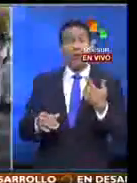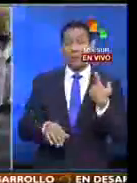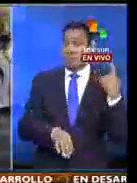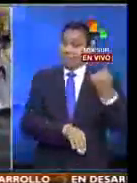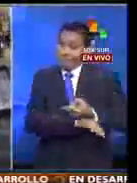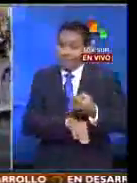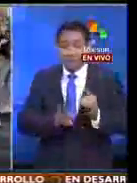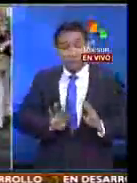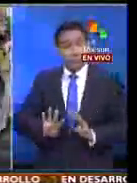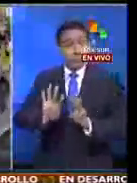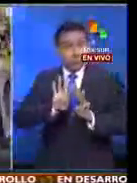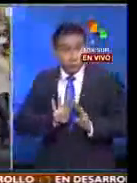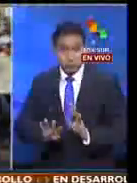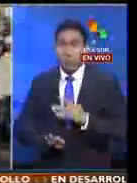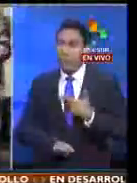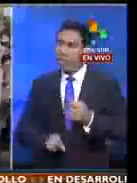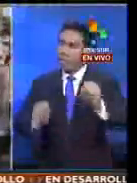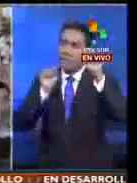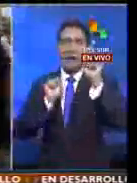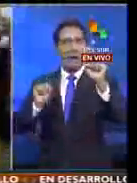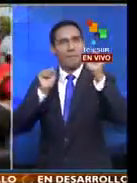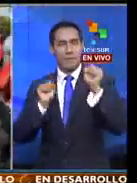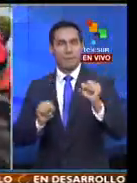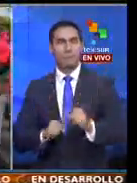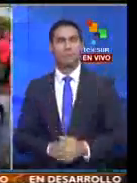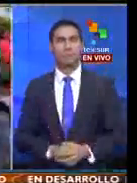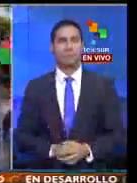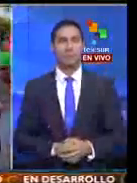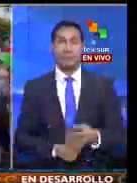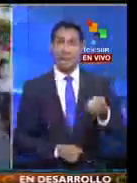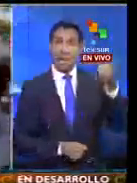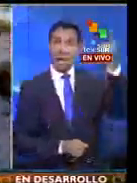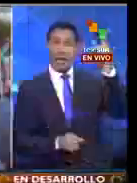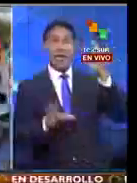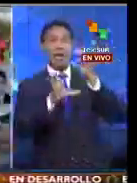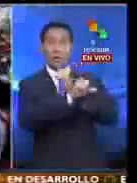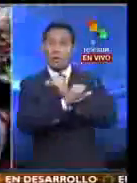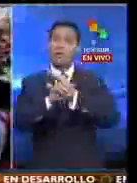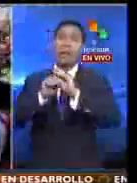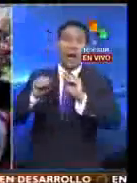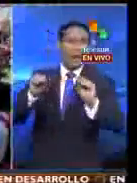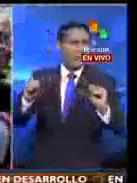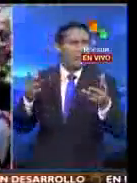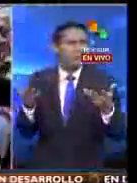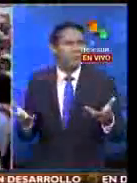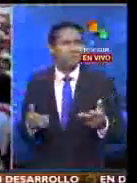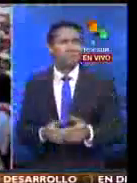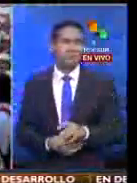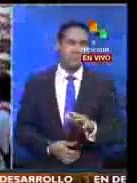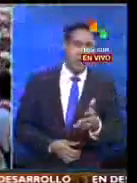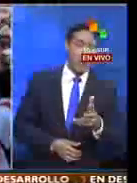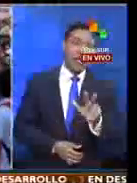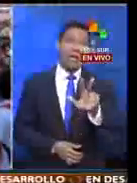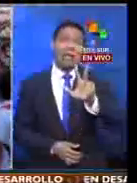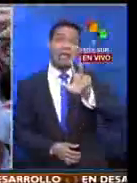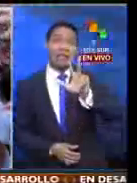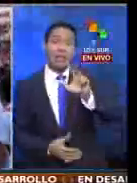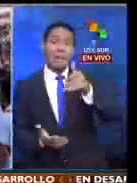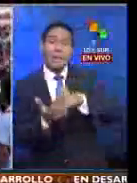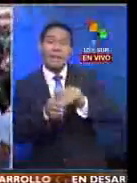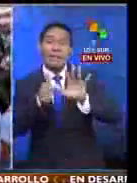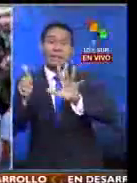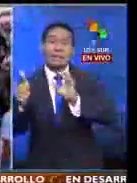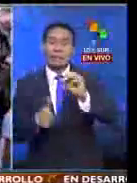venir a la Ciudad de México a manifestarse. El día de ayer, por la noche, se anunció que más de 3.600